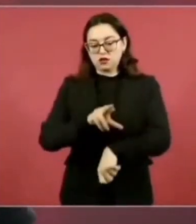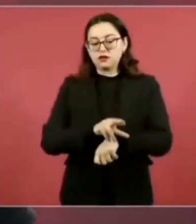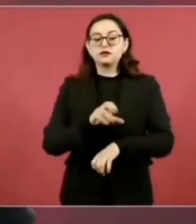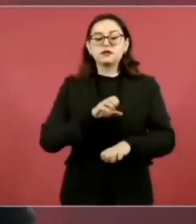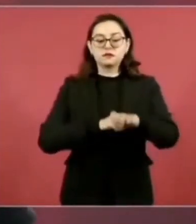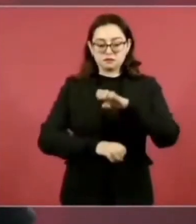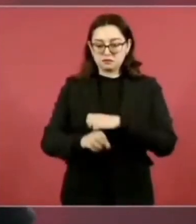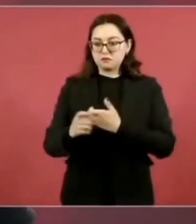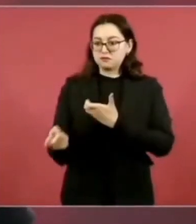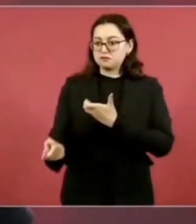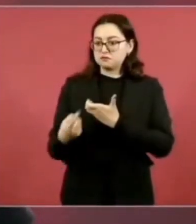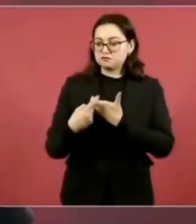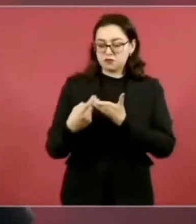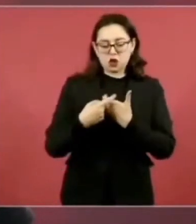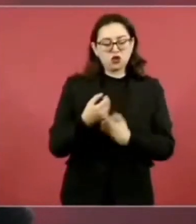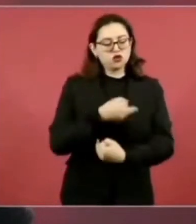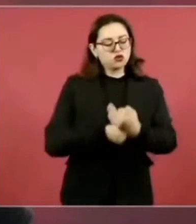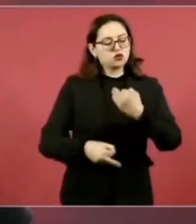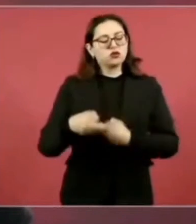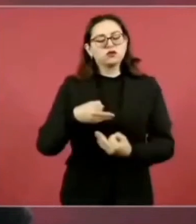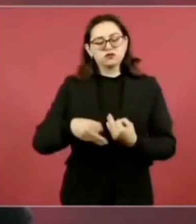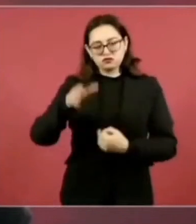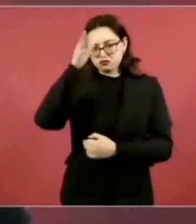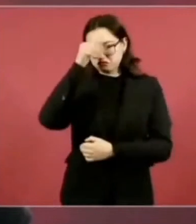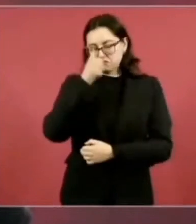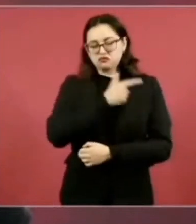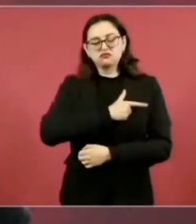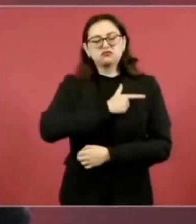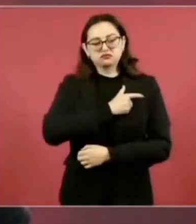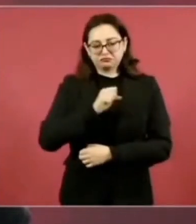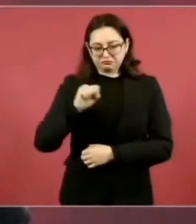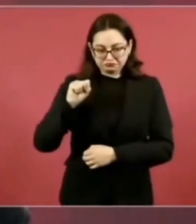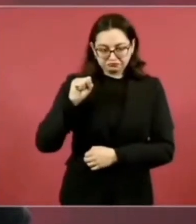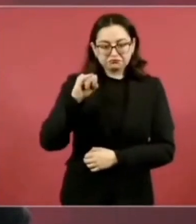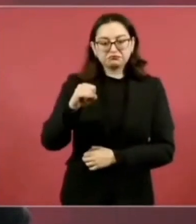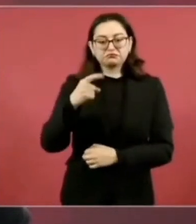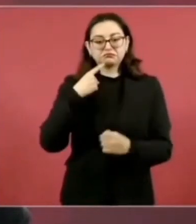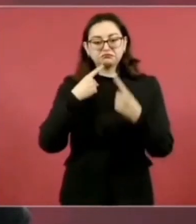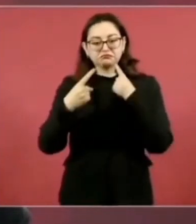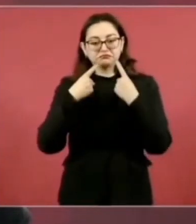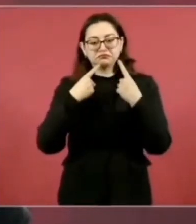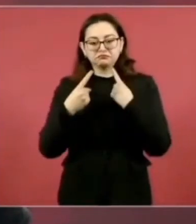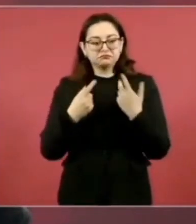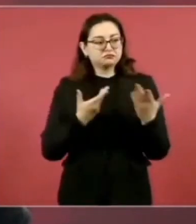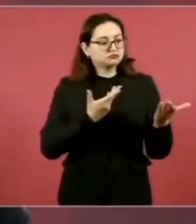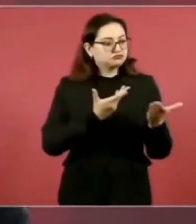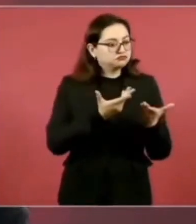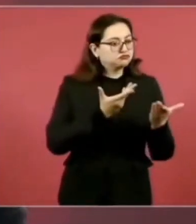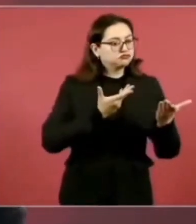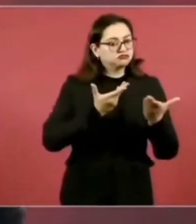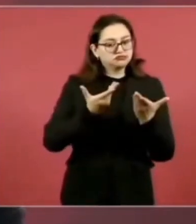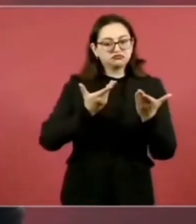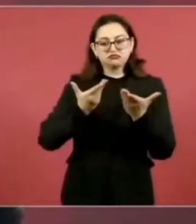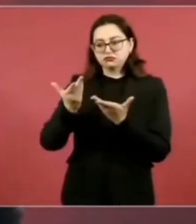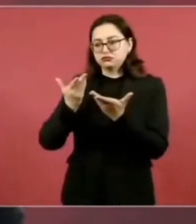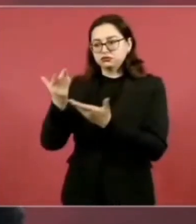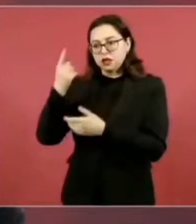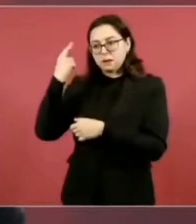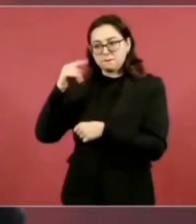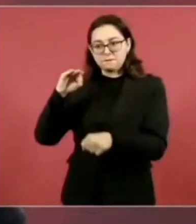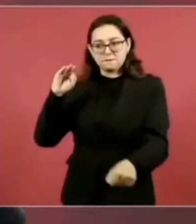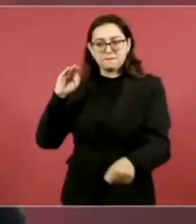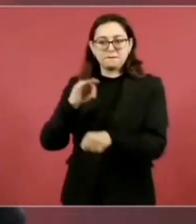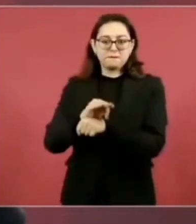reiteramos nuestra disposición de diálogo, siempre con todos los sectores alcanzar consensos en beneficios